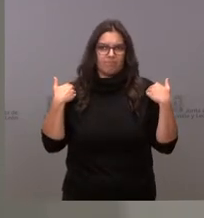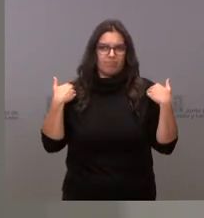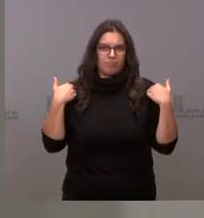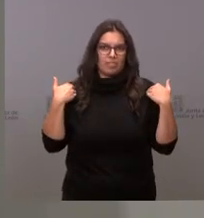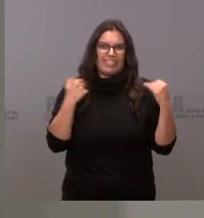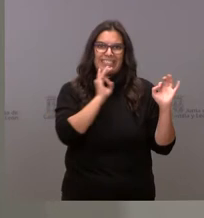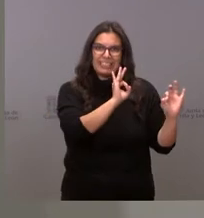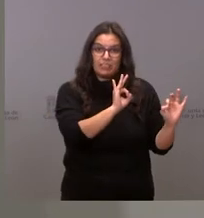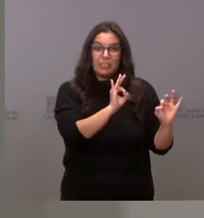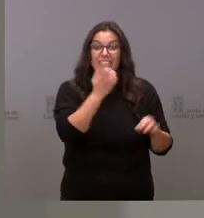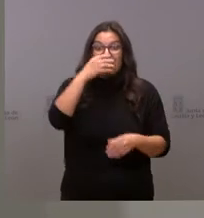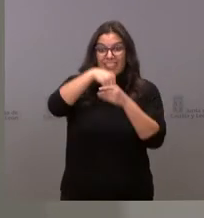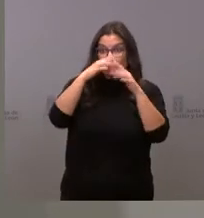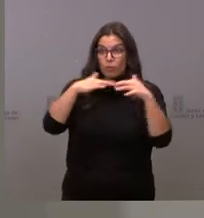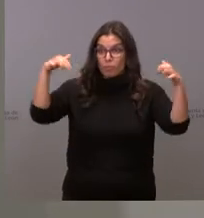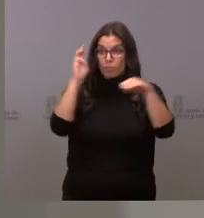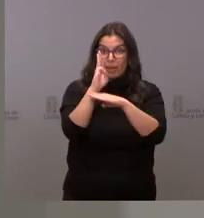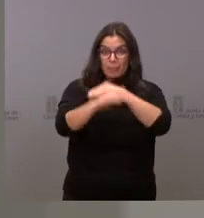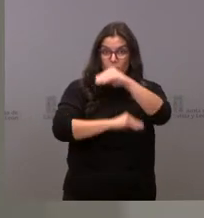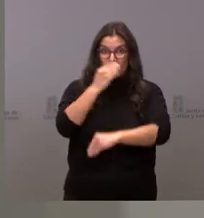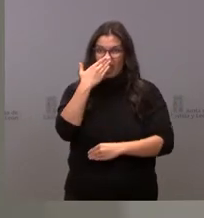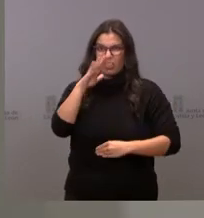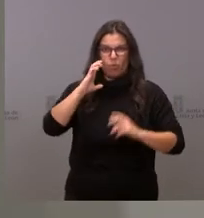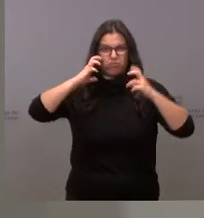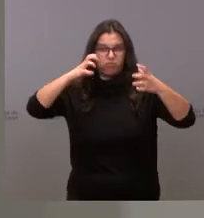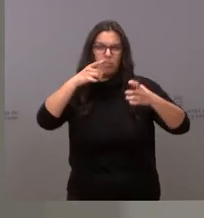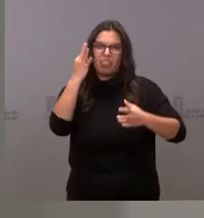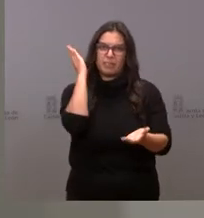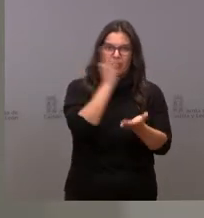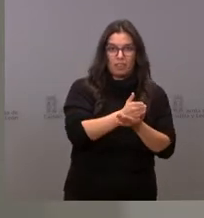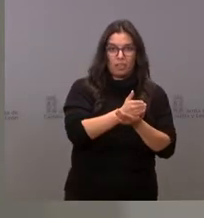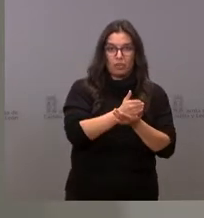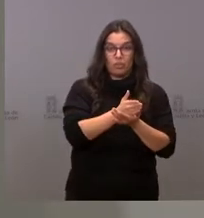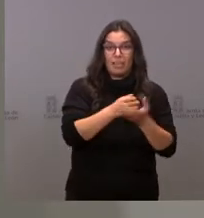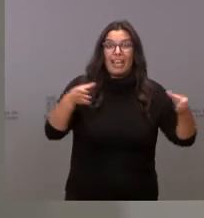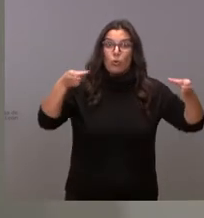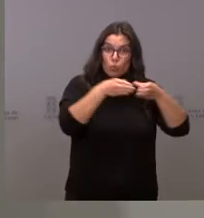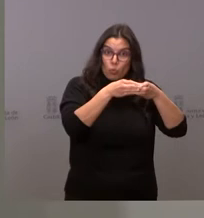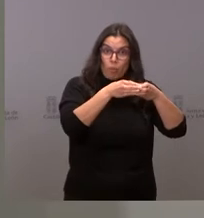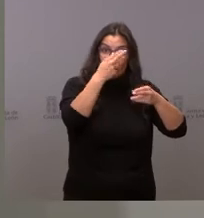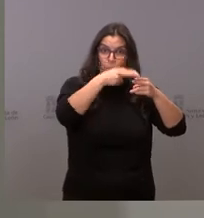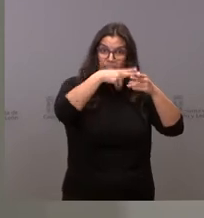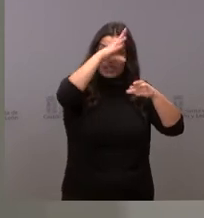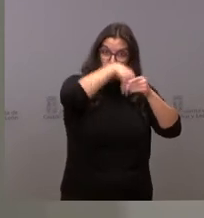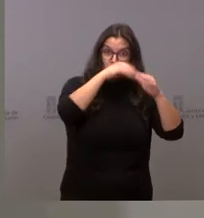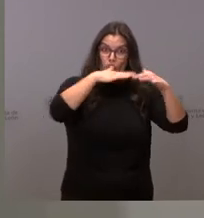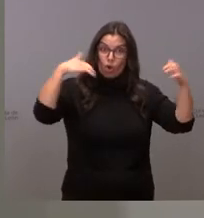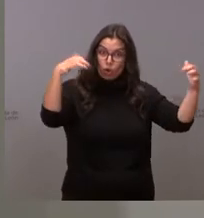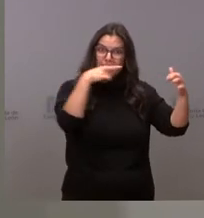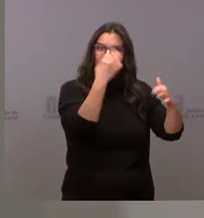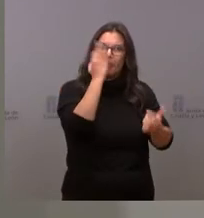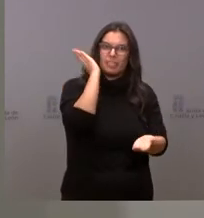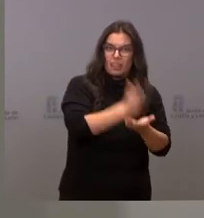parlamento lo que tiene que ser es sancionado y quien hace eso en el seno de un grupo parlamentario tiene que ser sancionado